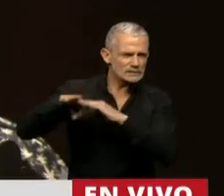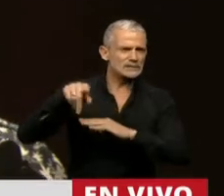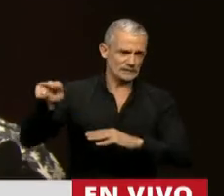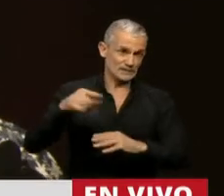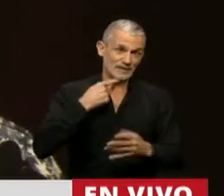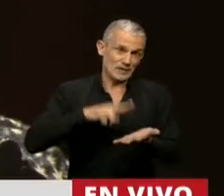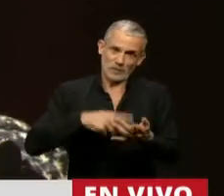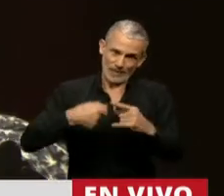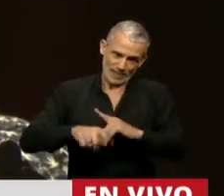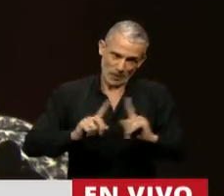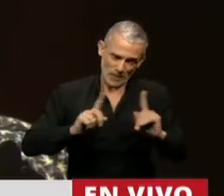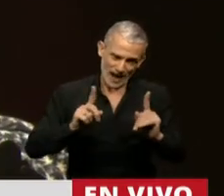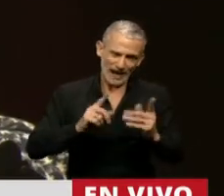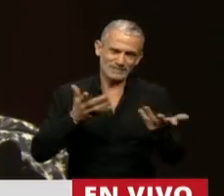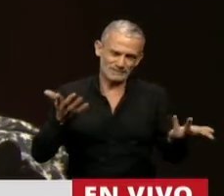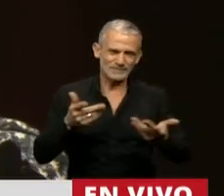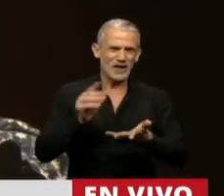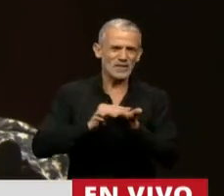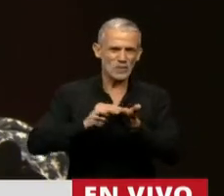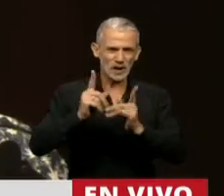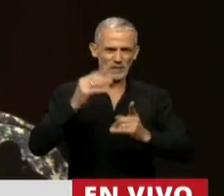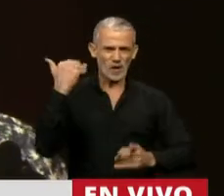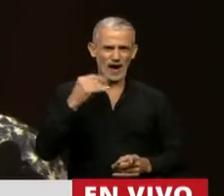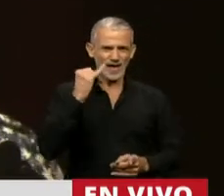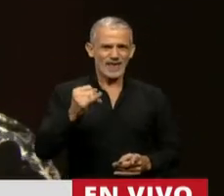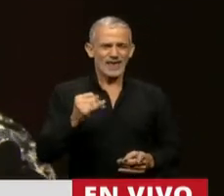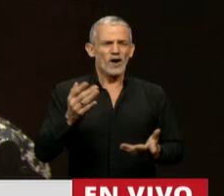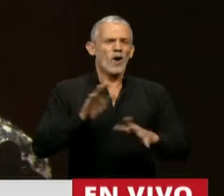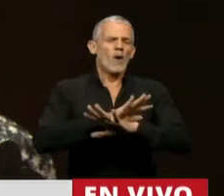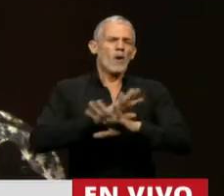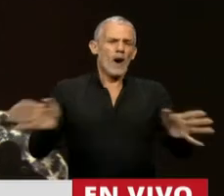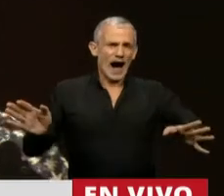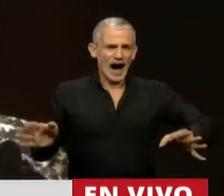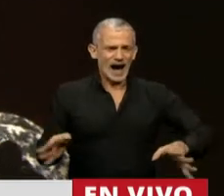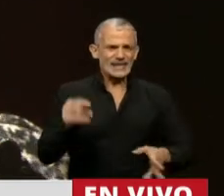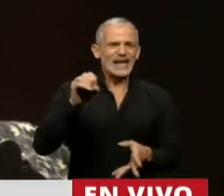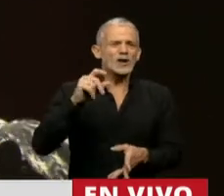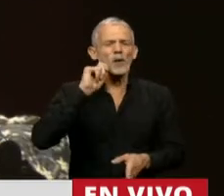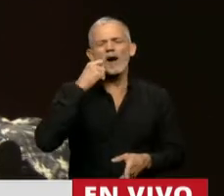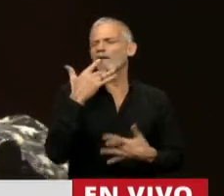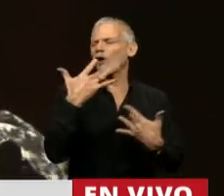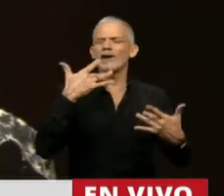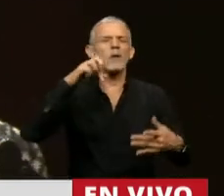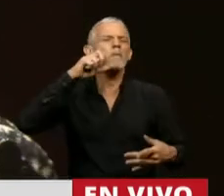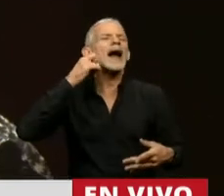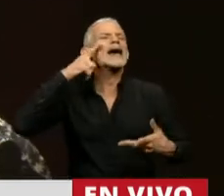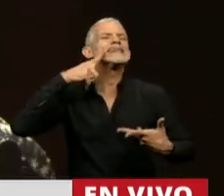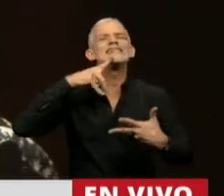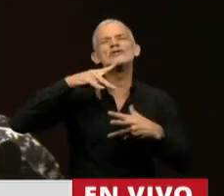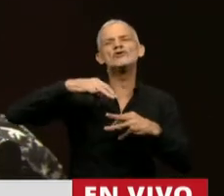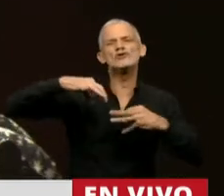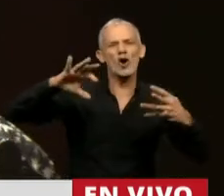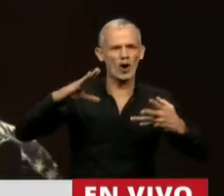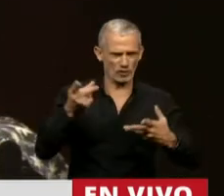guaridas fiscales, y tal como decía la diputada que me antecede, dejemos de ponerle nombres románticos a lo que son